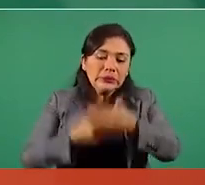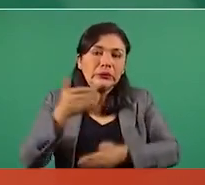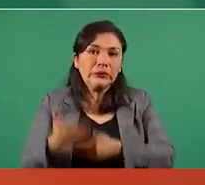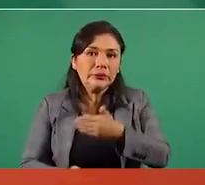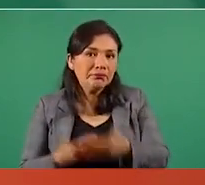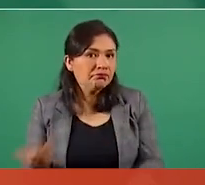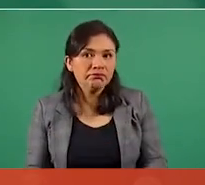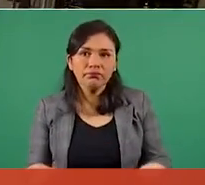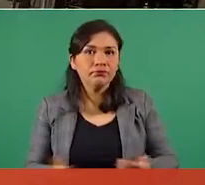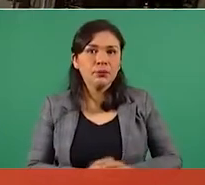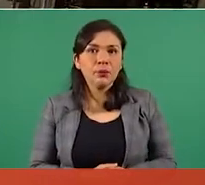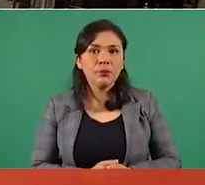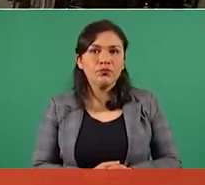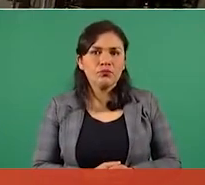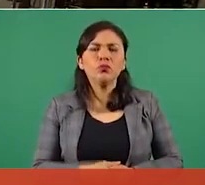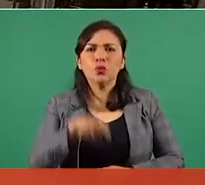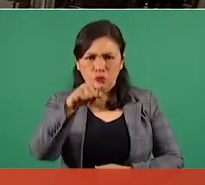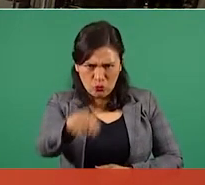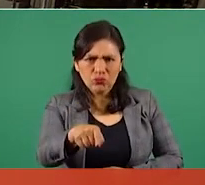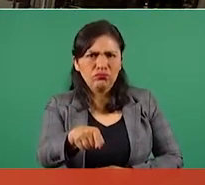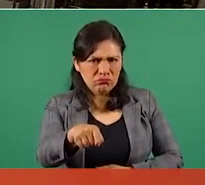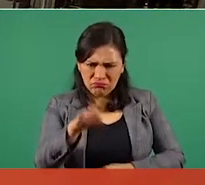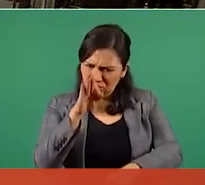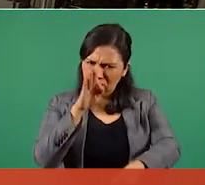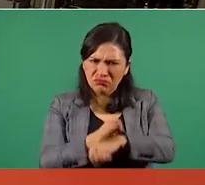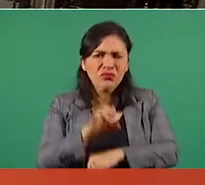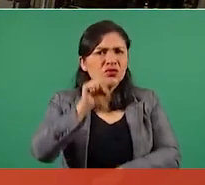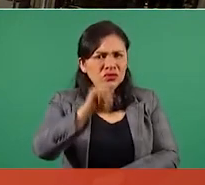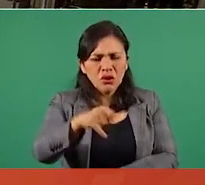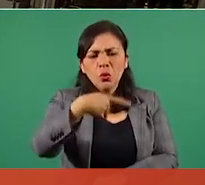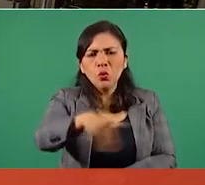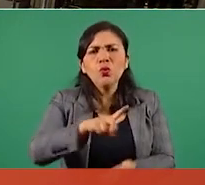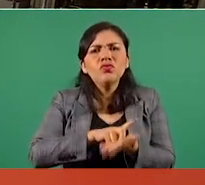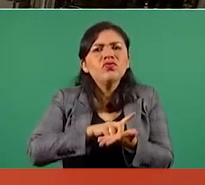Y tú tienes garantizado todo tu derecho